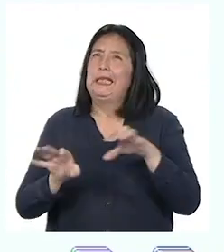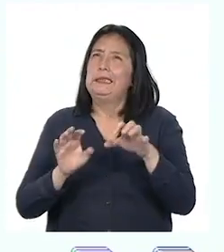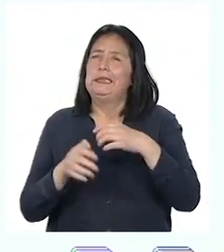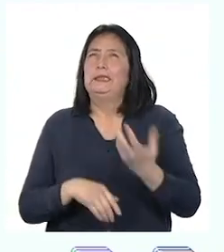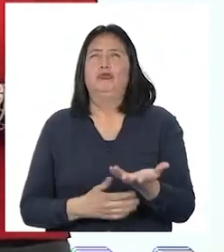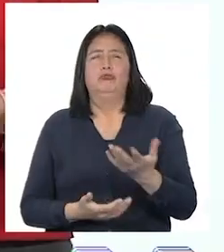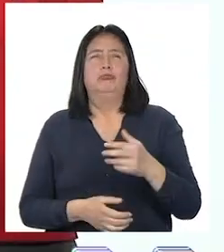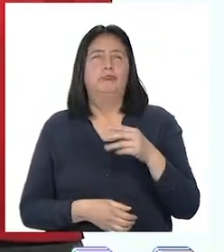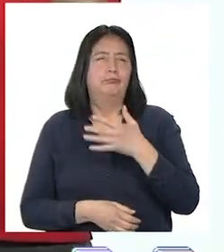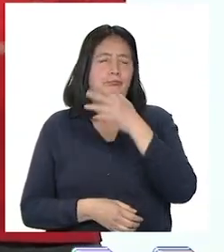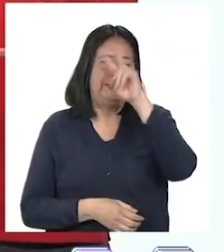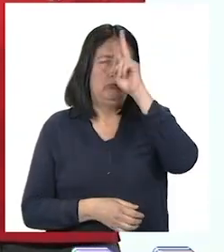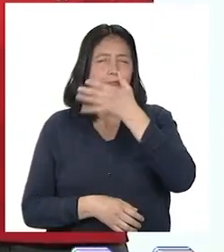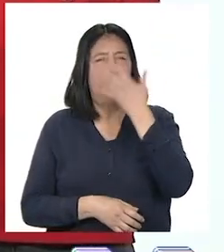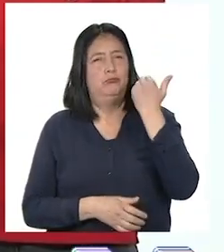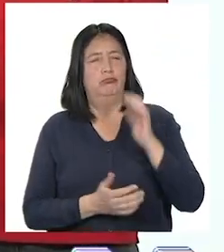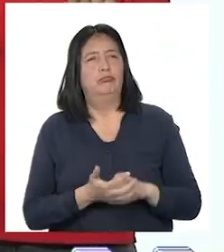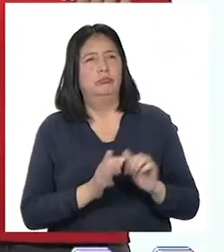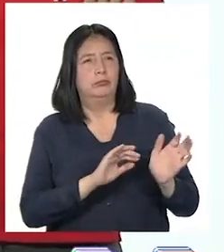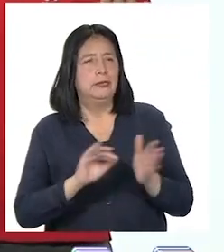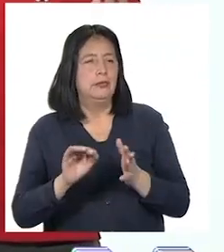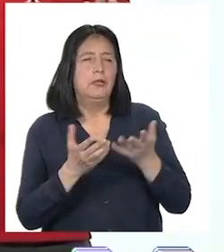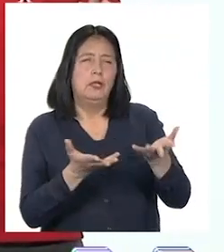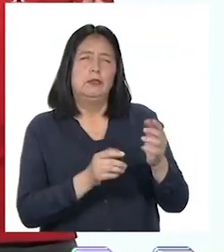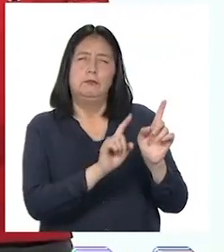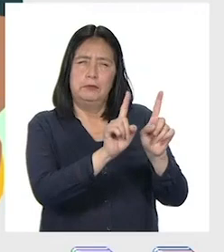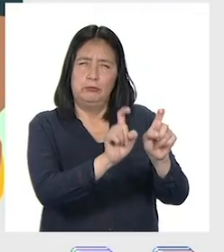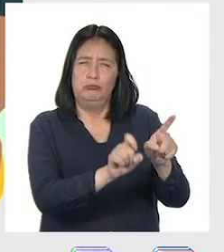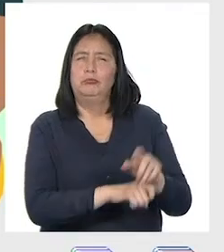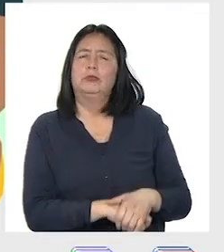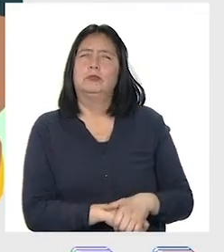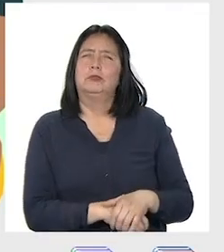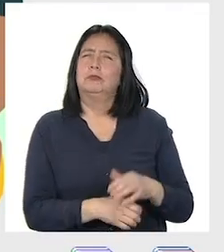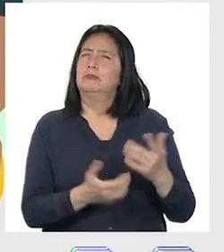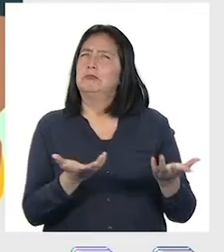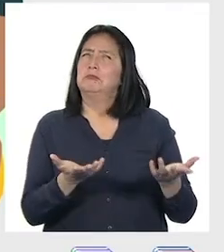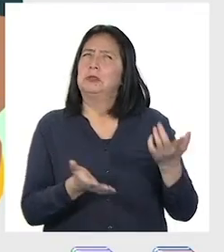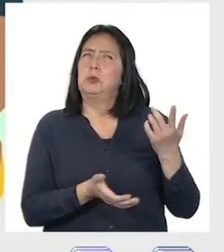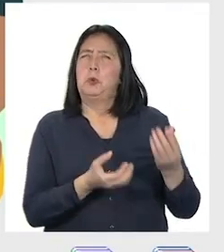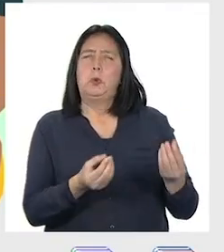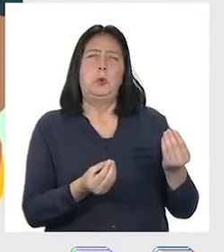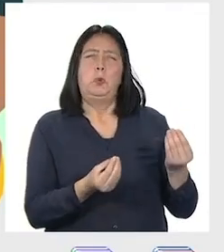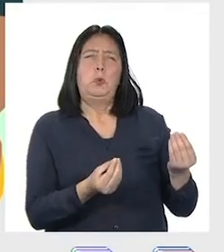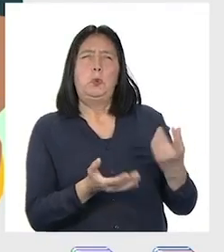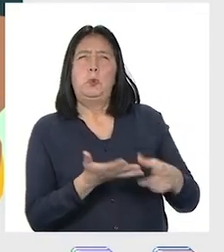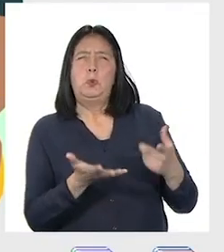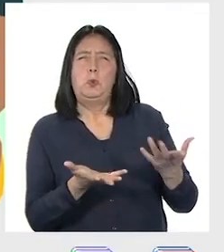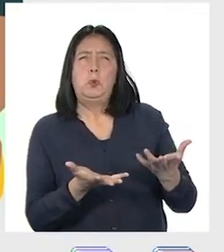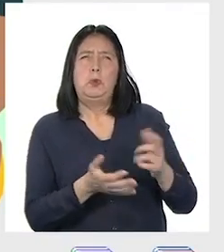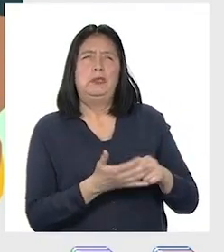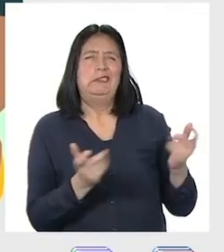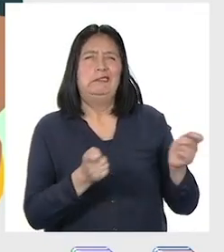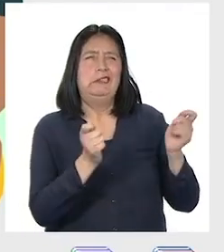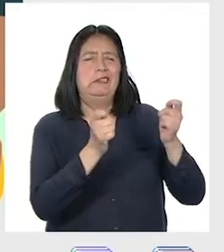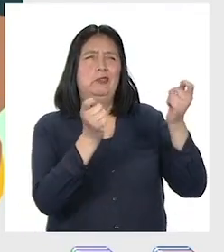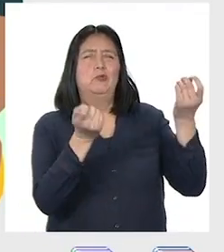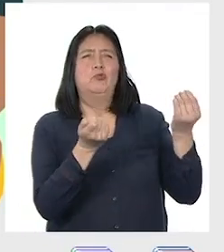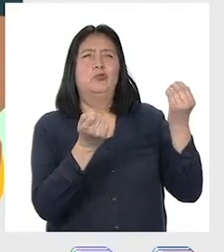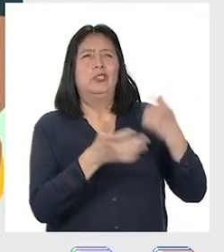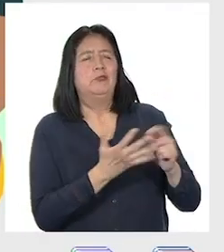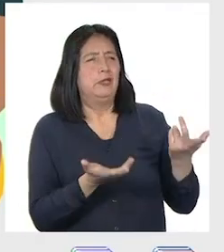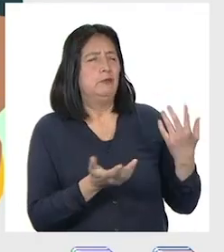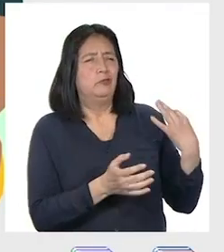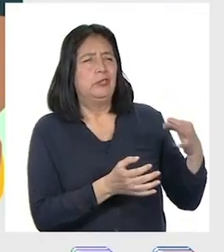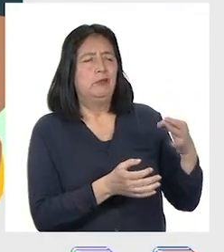mejor. Ahora, muy bien, preguntémonos, ¿cuáles son las formas en las que comúnmente celebramos las fiestas